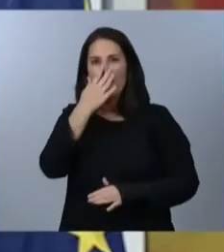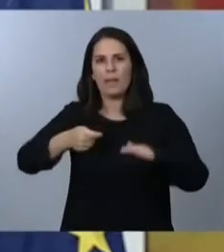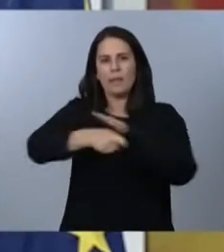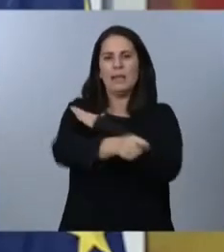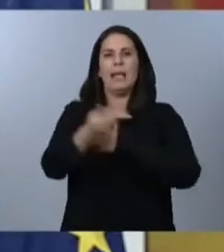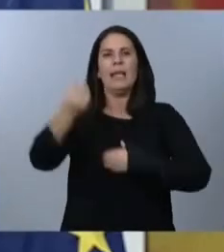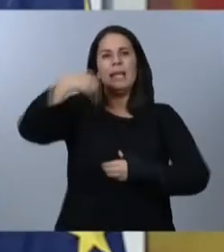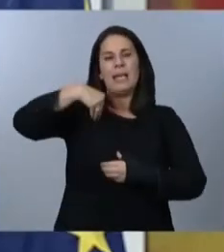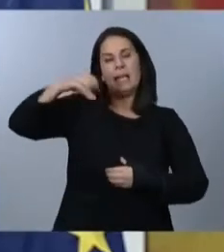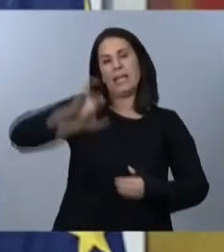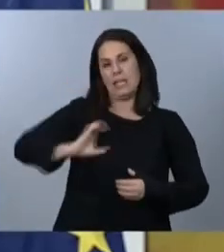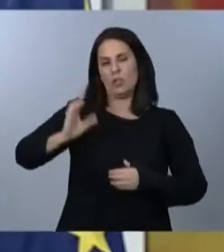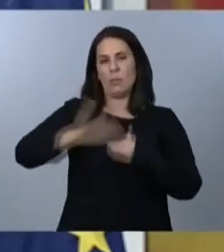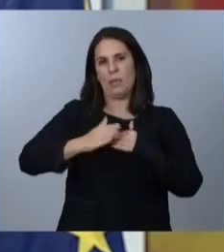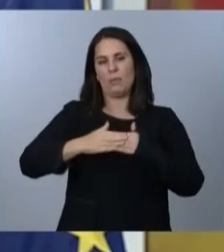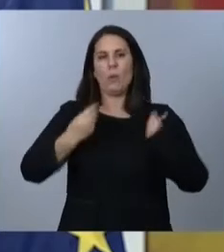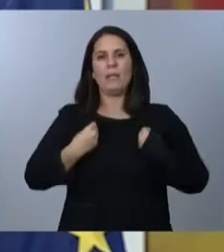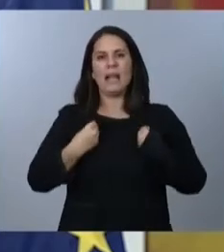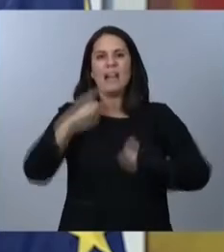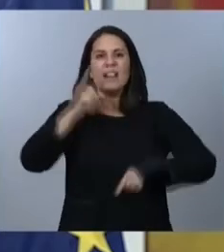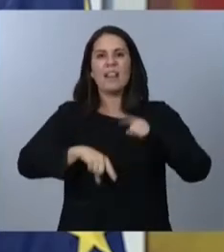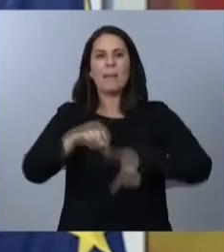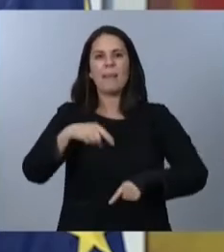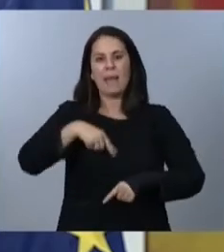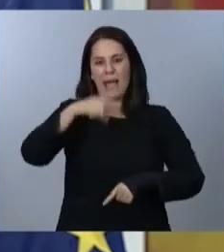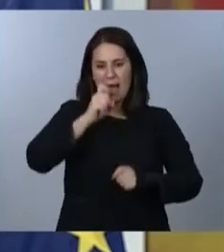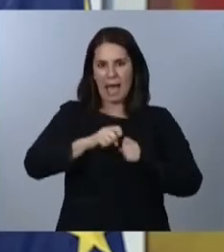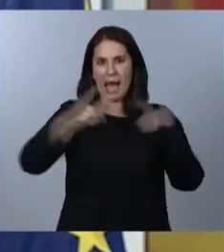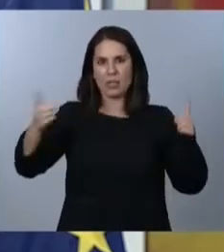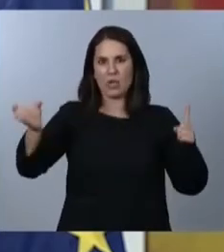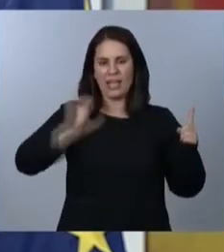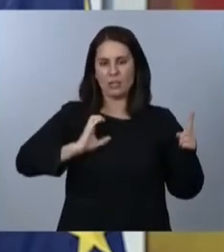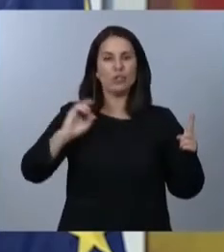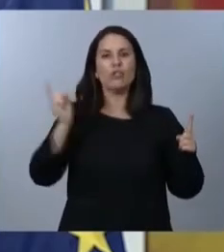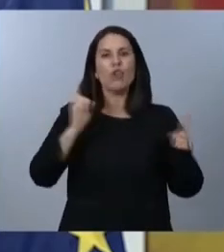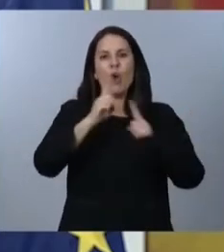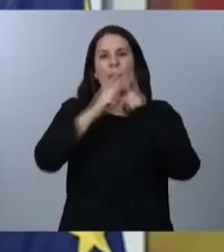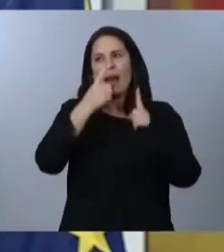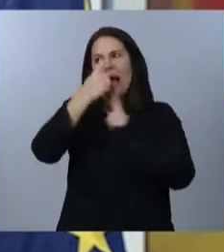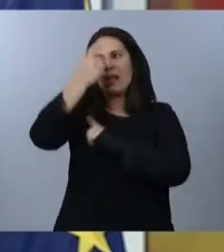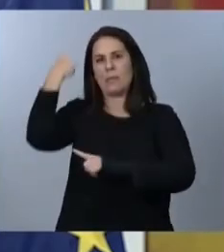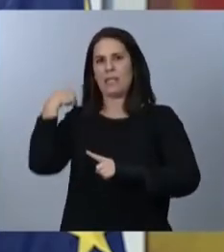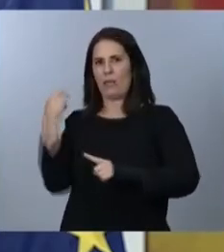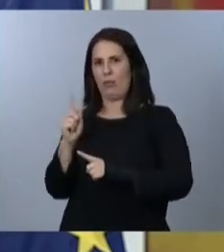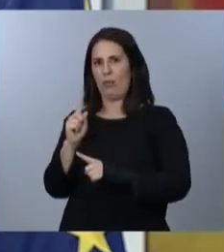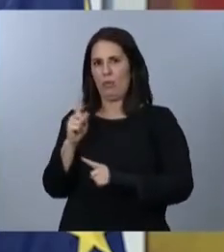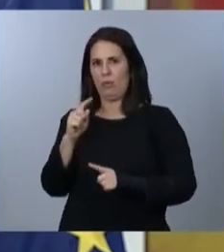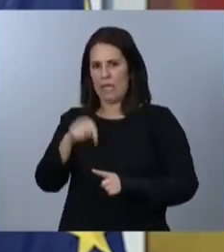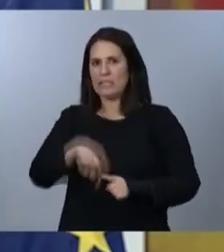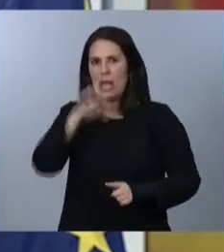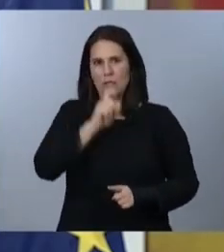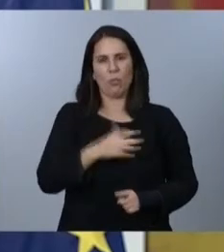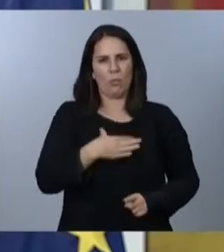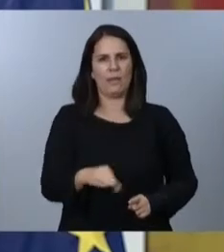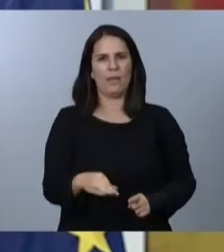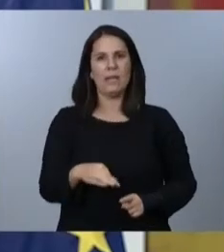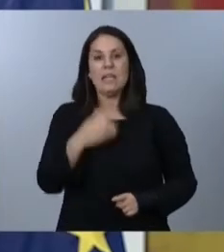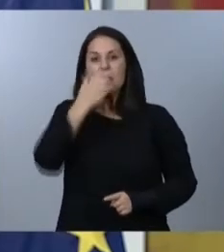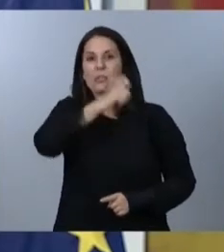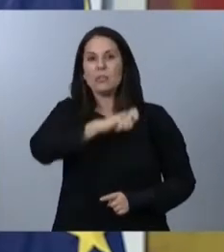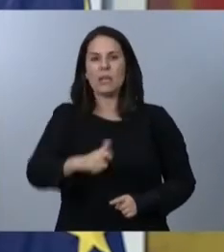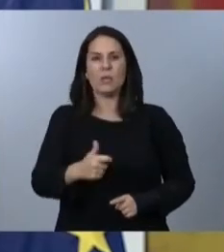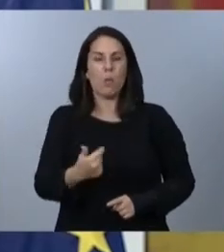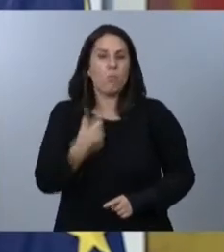teniendo en cuenta los ingresos del año en curso y no de todo el año anterior, para proteger así a quienes sufran una pérdida repentina de